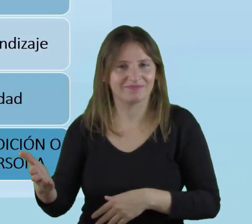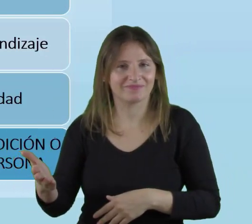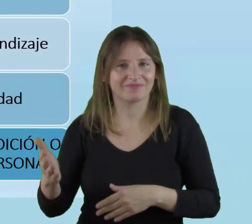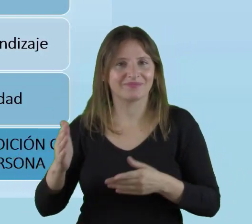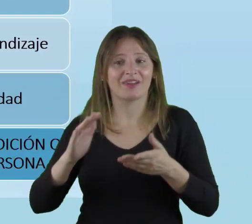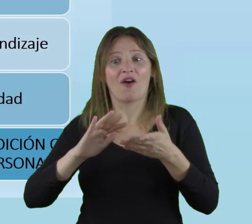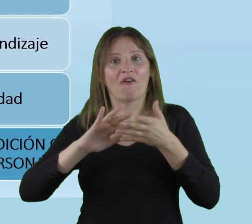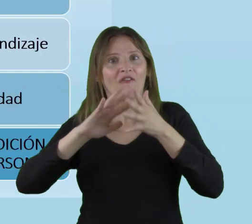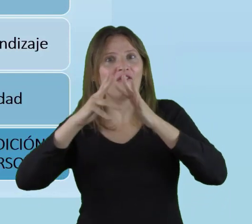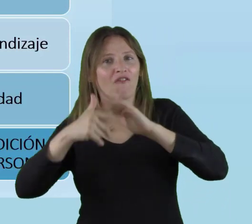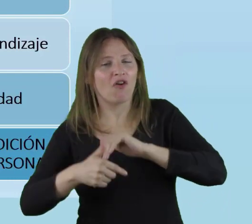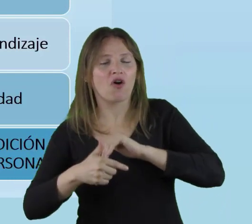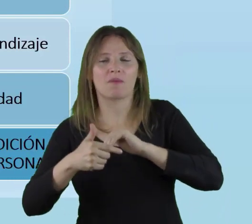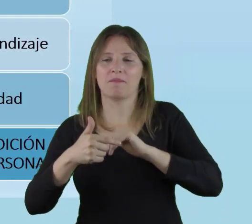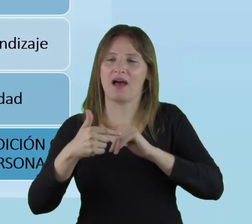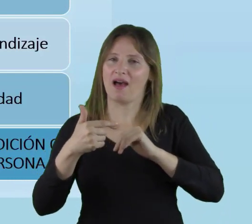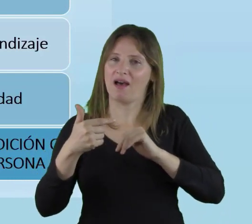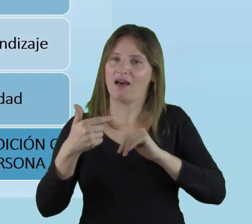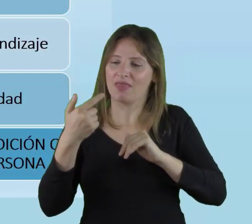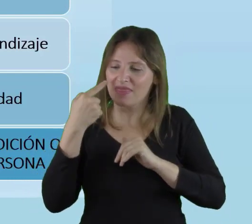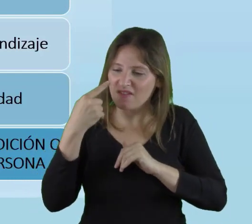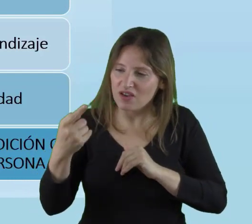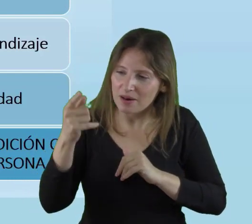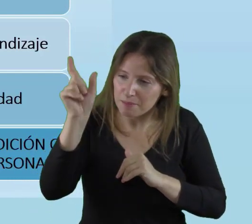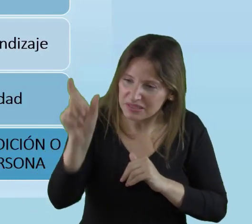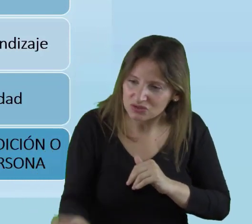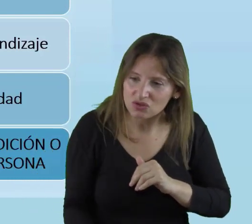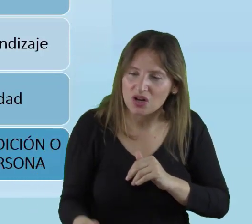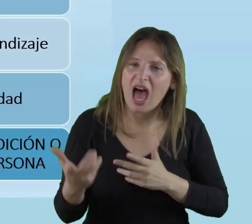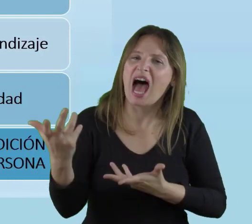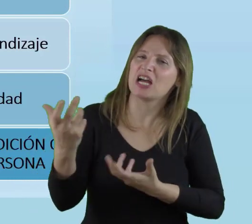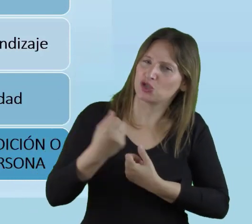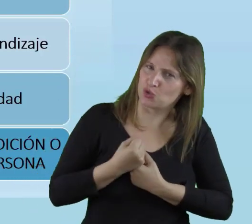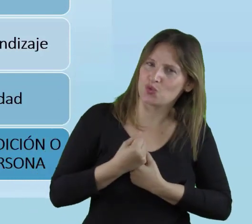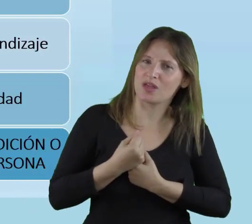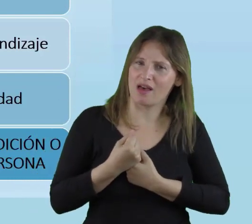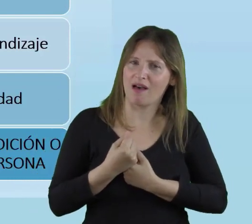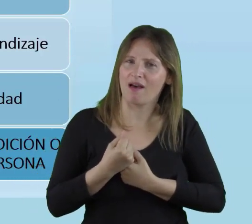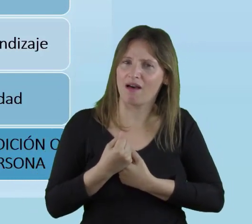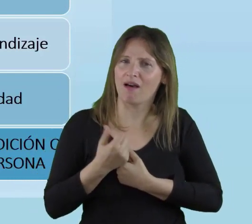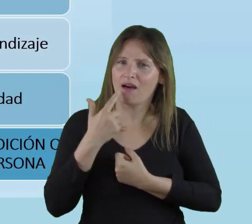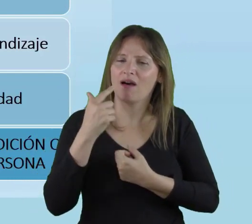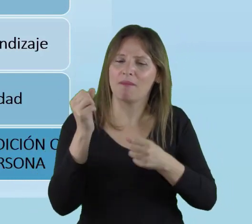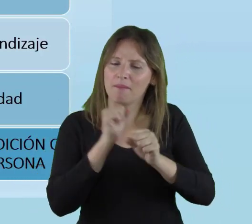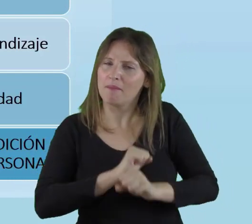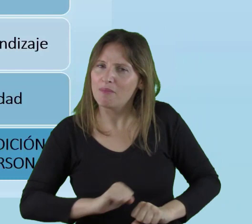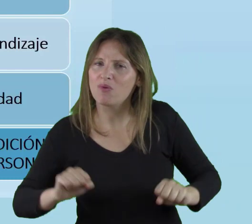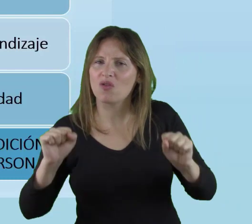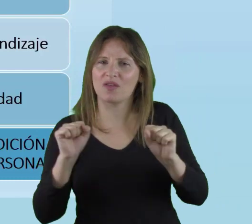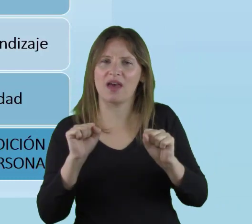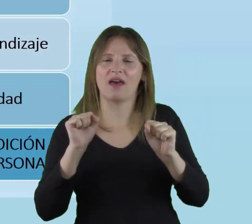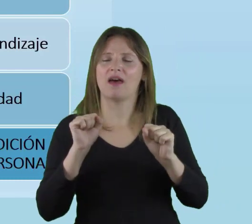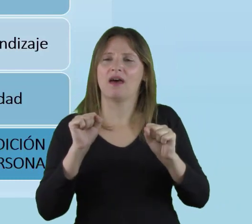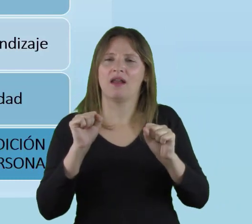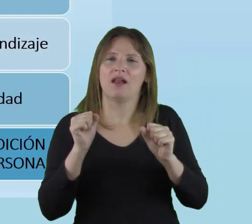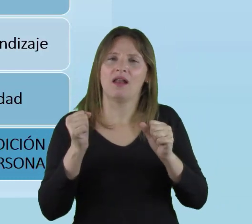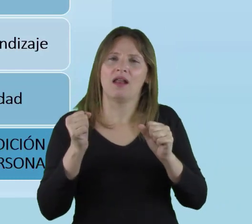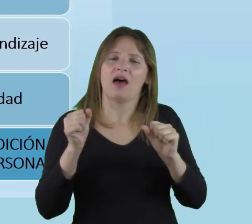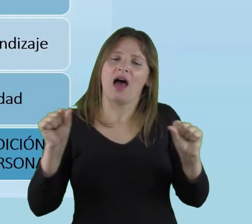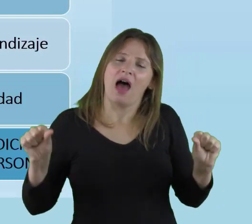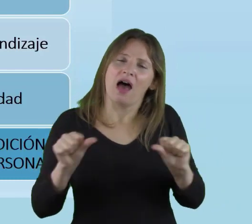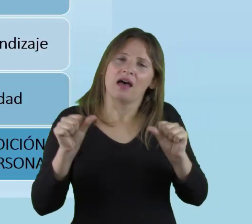Esa mirada es la que más nos va a ayudar, es la que más nos va a ayudar para poder hacer